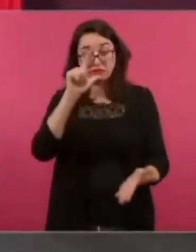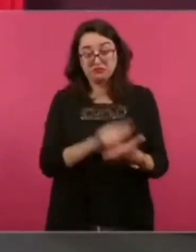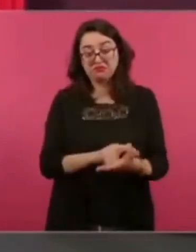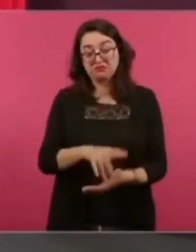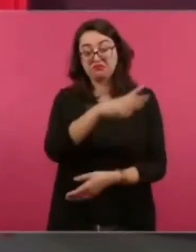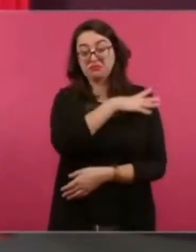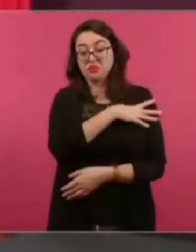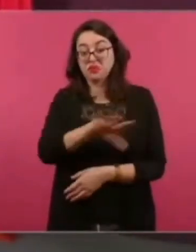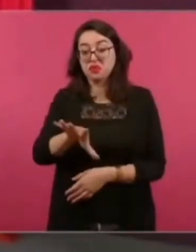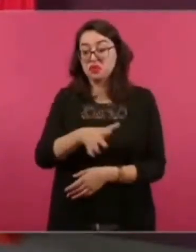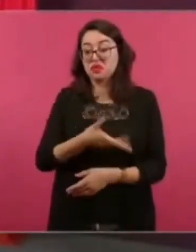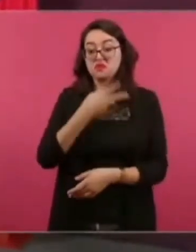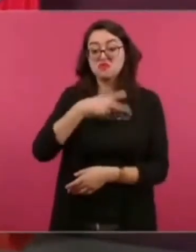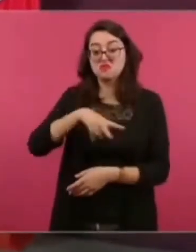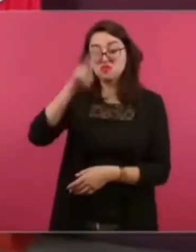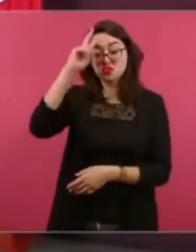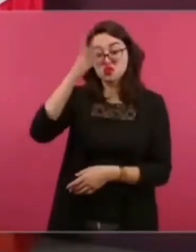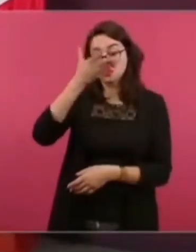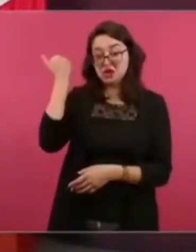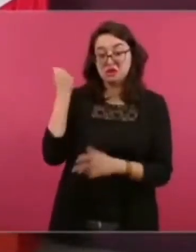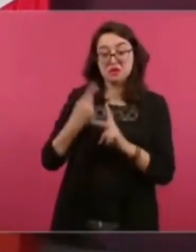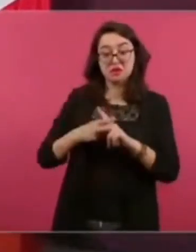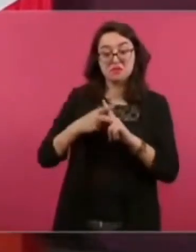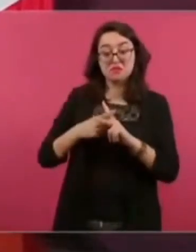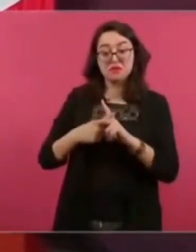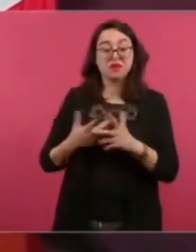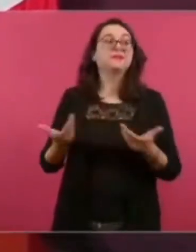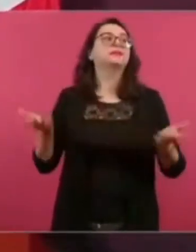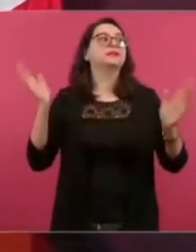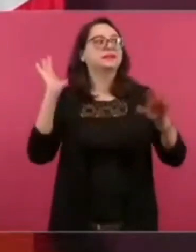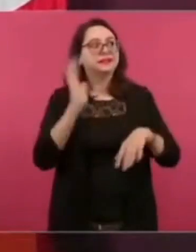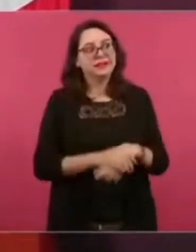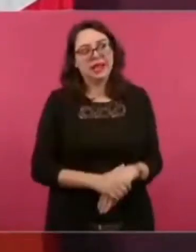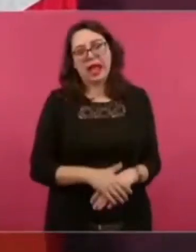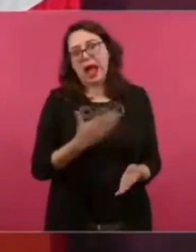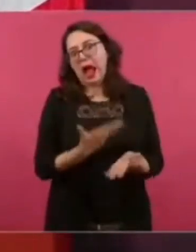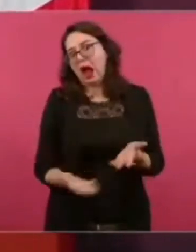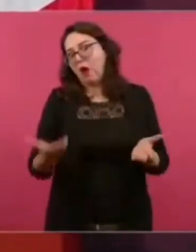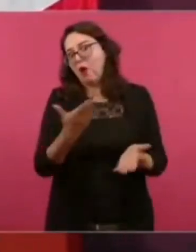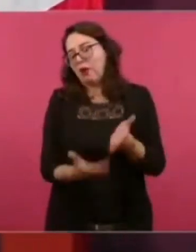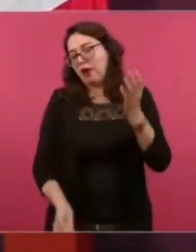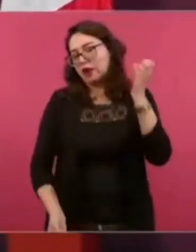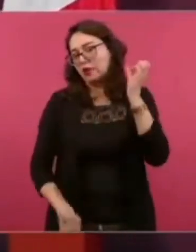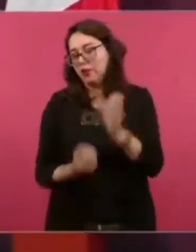y ahora con los libros menos